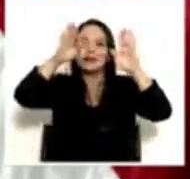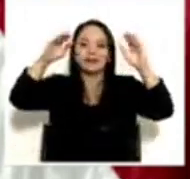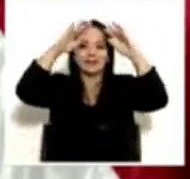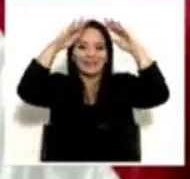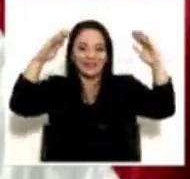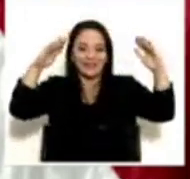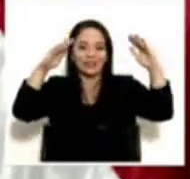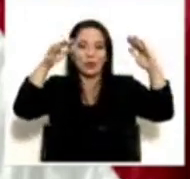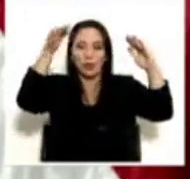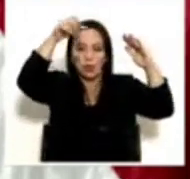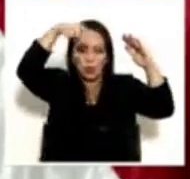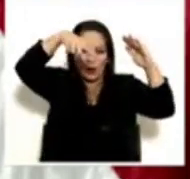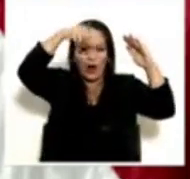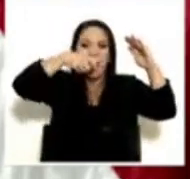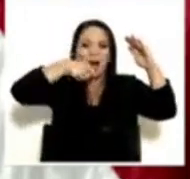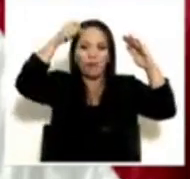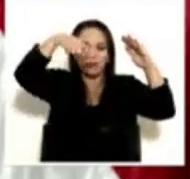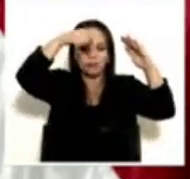prosperidad.